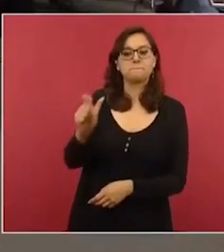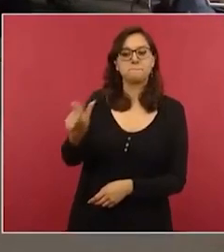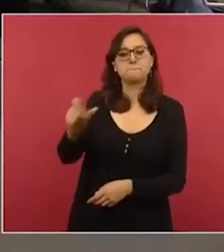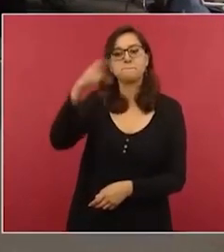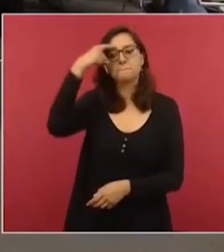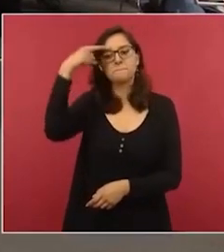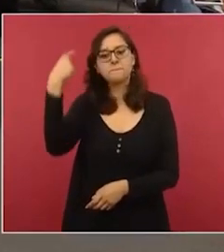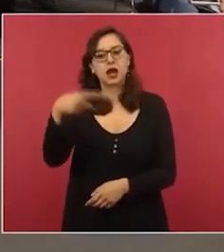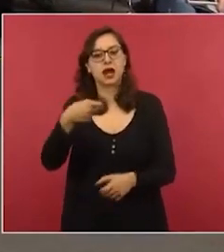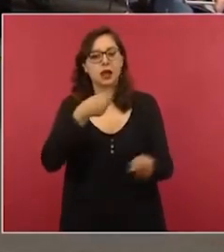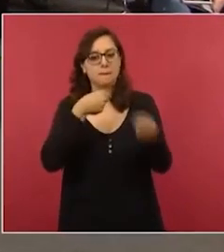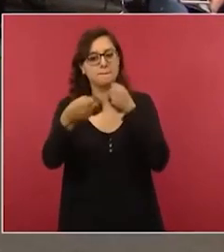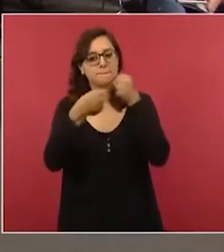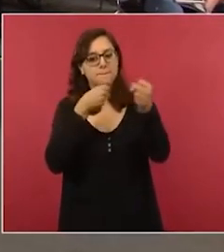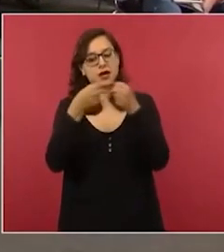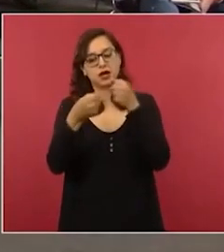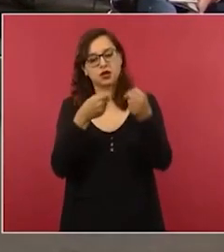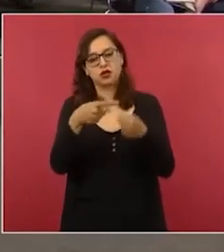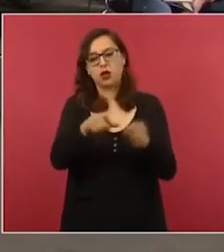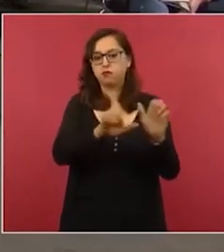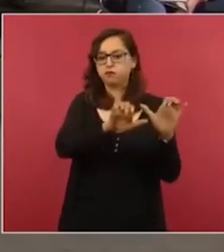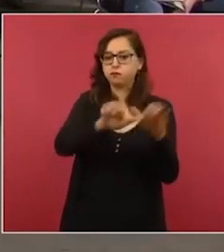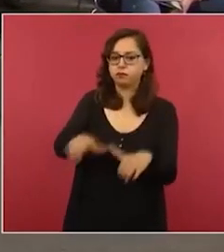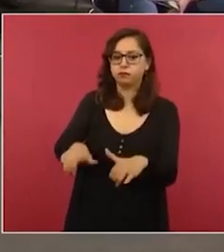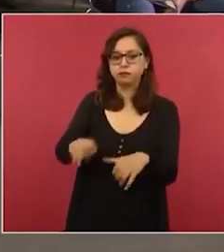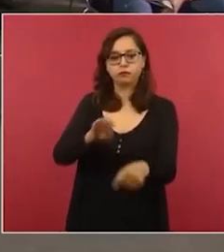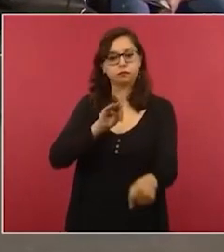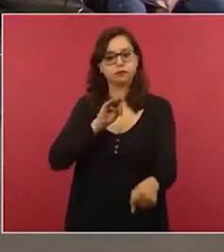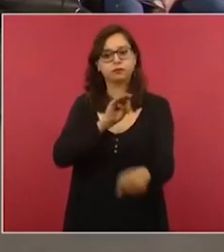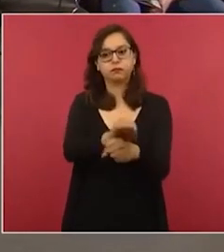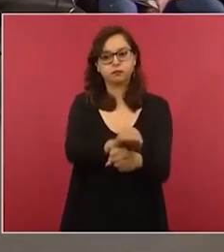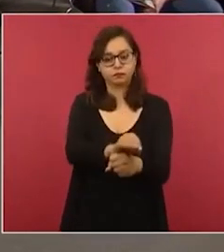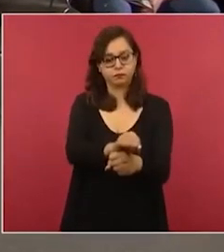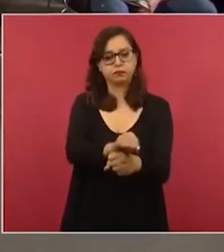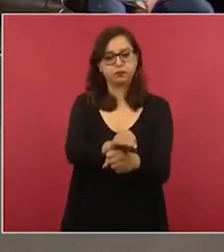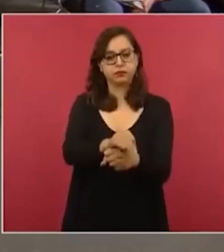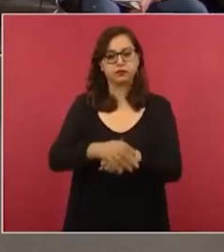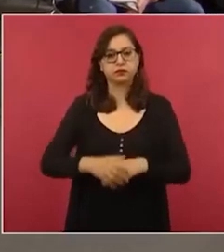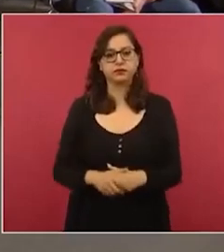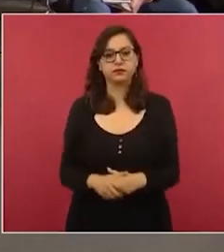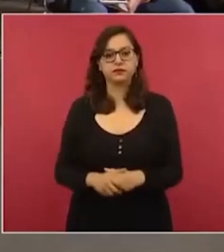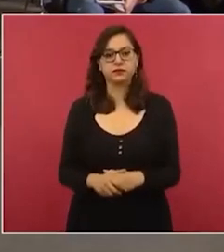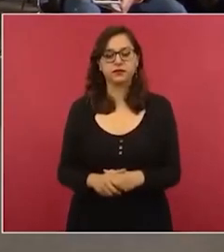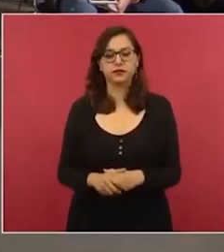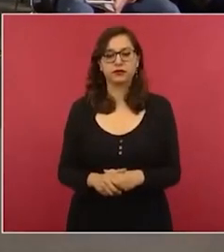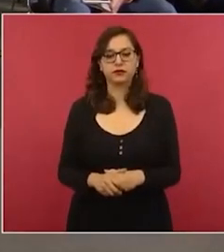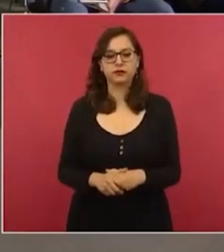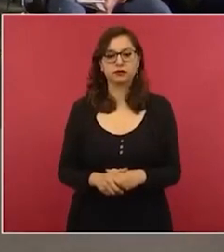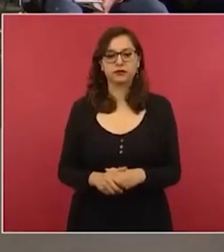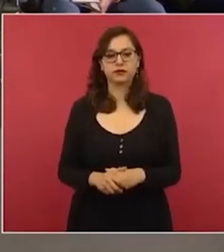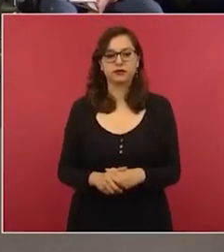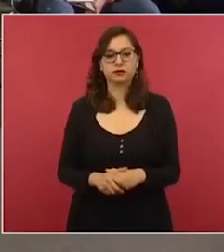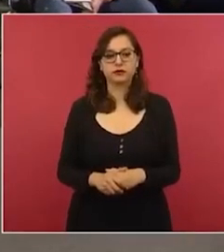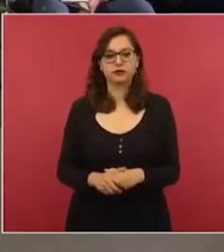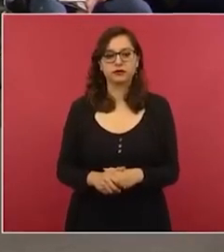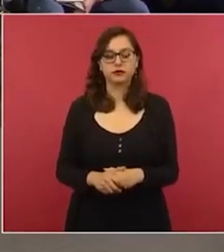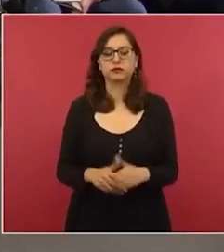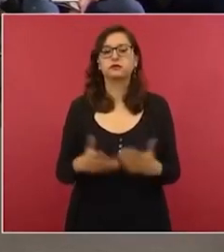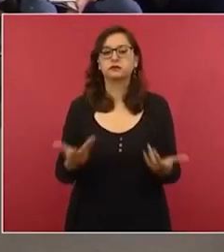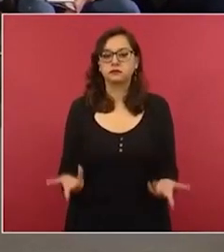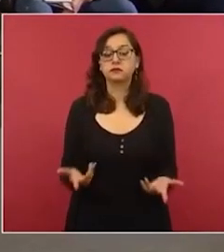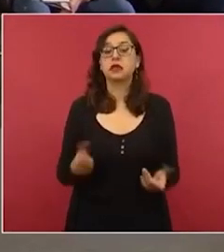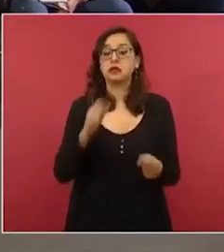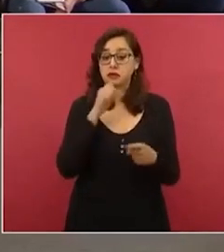vinculado con el Instituto Mexicano del Seguro Social que va a incluir